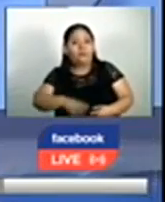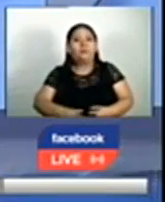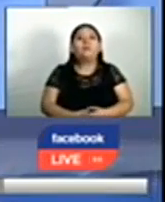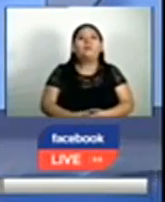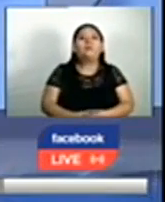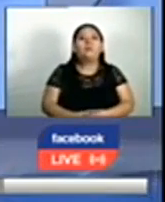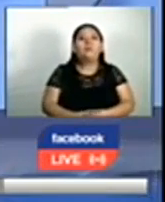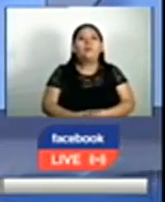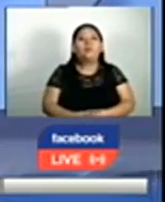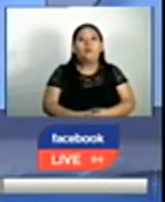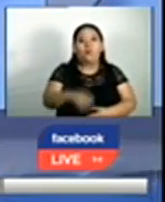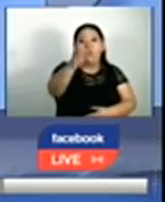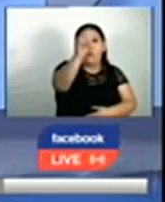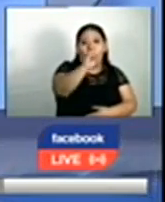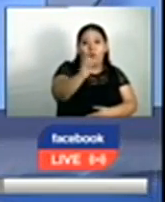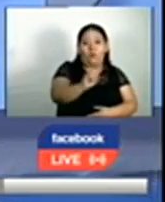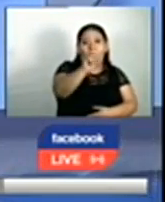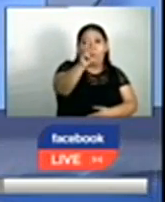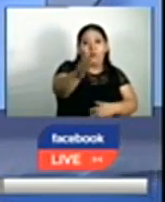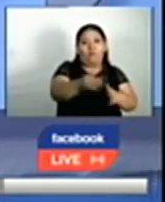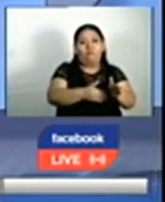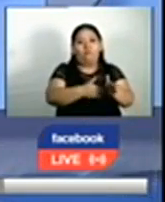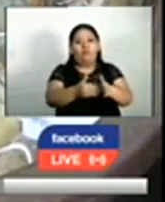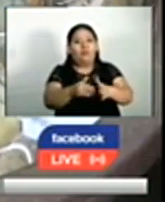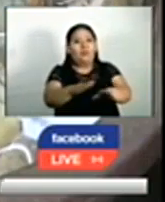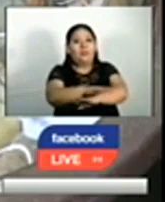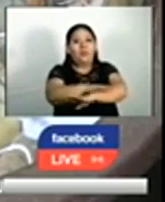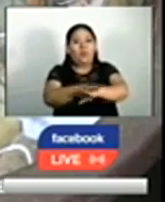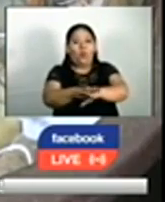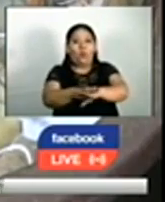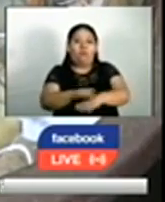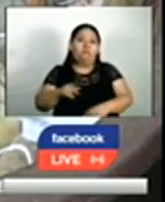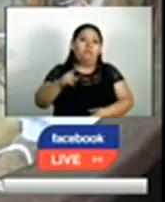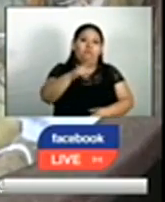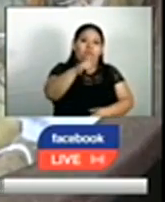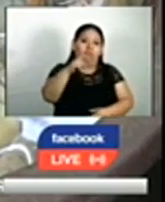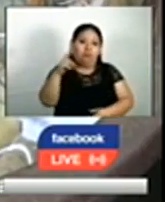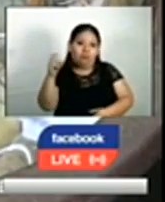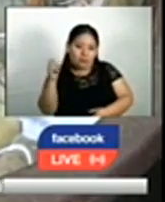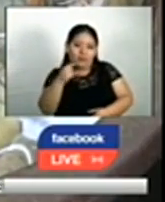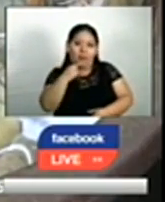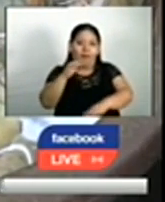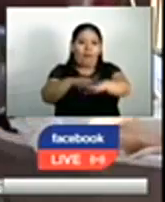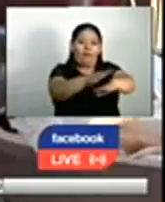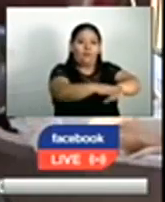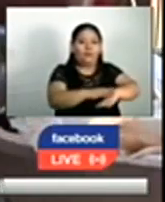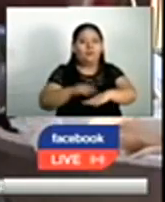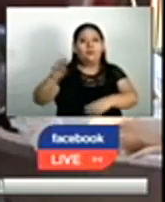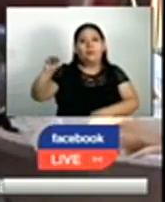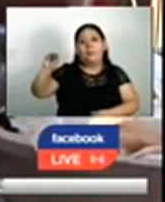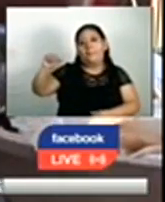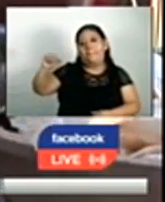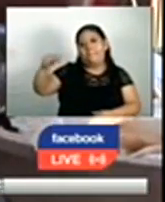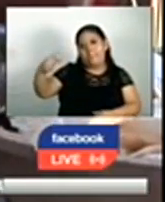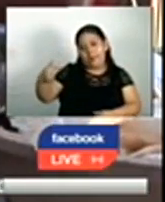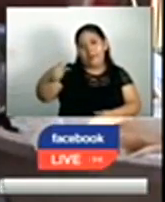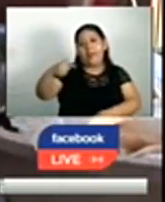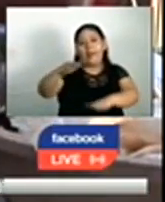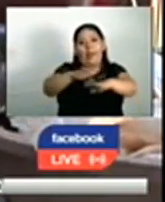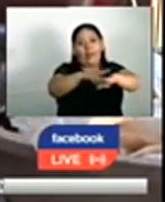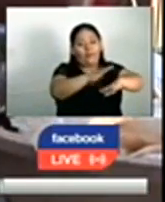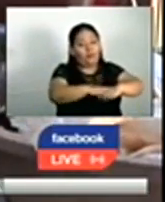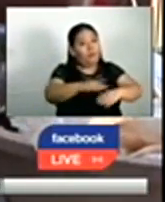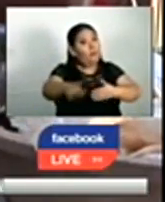partir del 1 de octubre inicia la veda de camarón marino. El Ministerio de Agricultura y Ganadería lo detalló cuando finaliza la